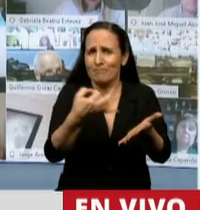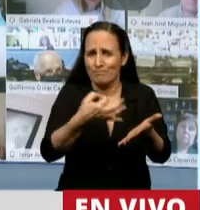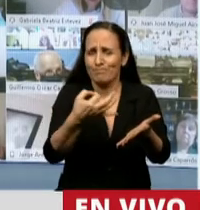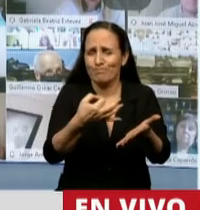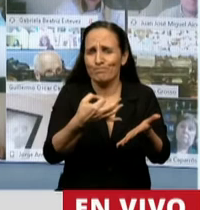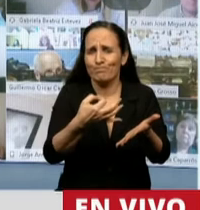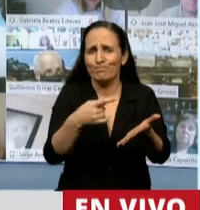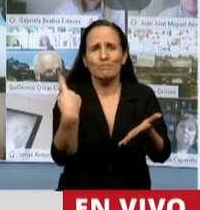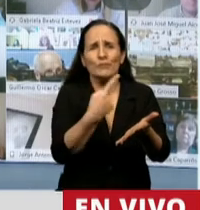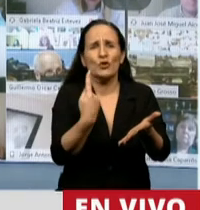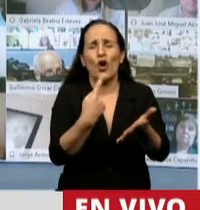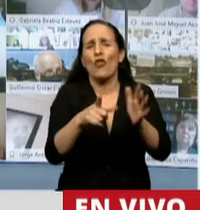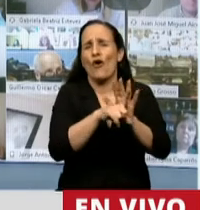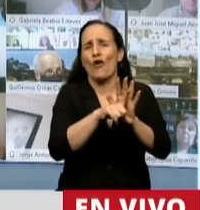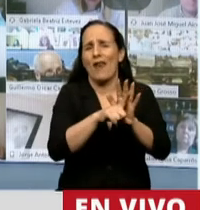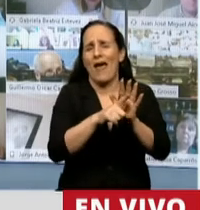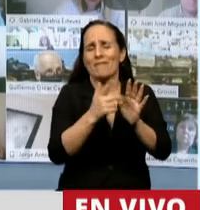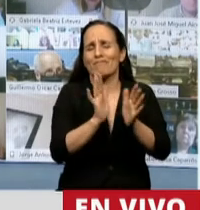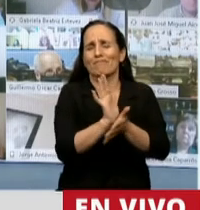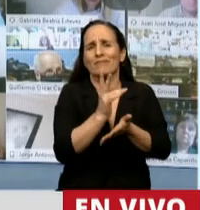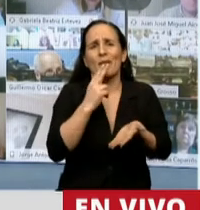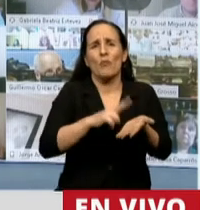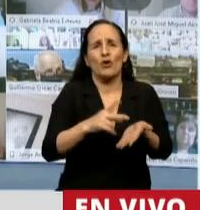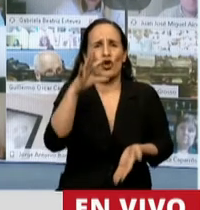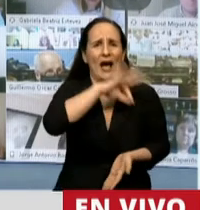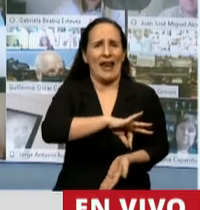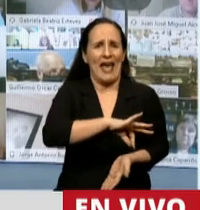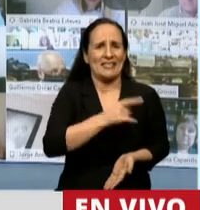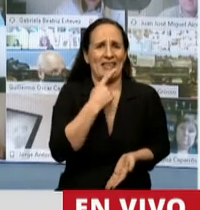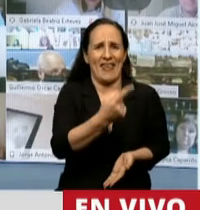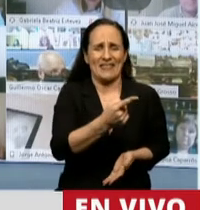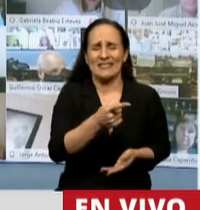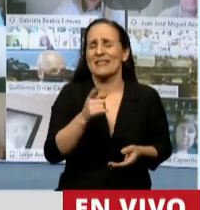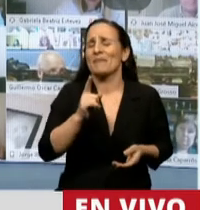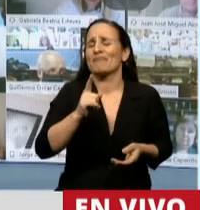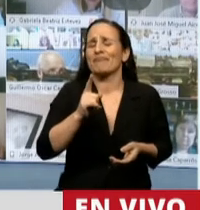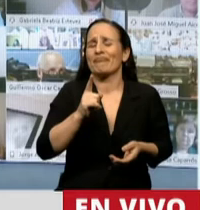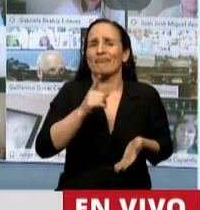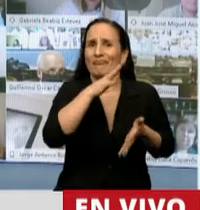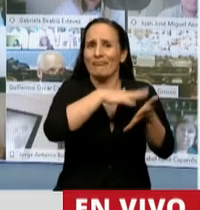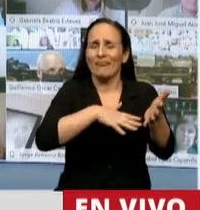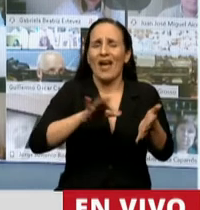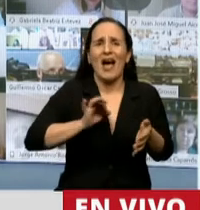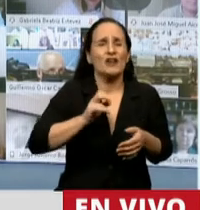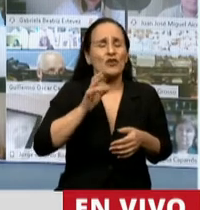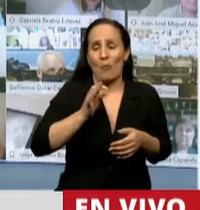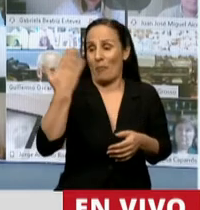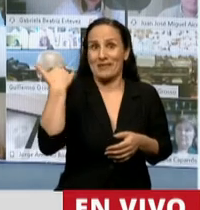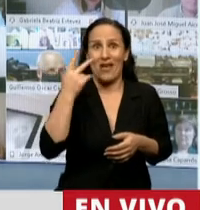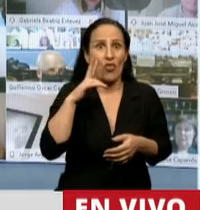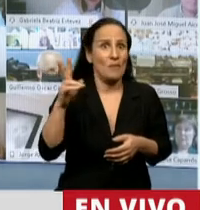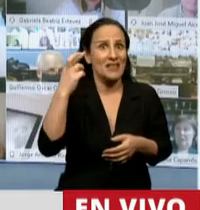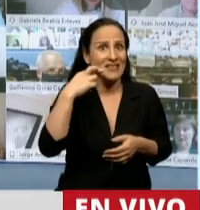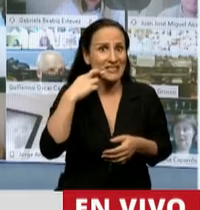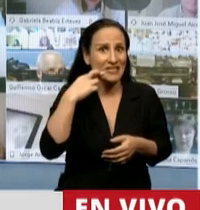actualmente receptado en la Ley de Impuesto a las Ganancias, el texto ordenado en el año 2019, cuando habla de